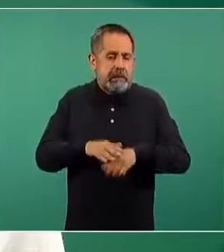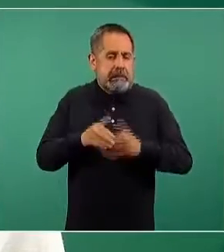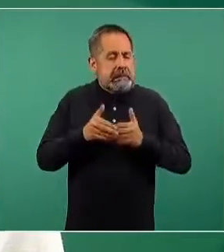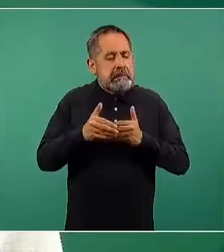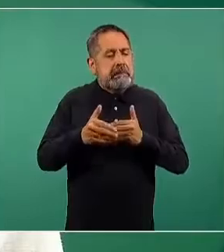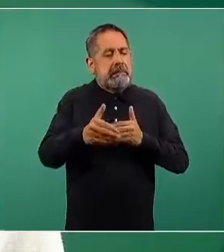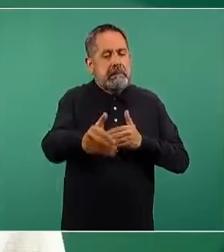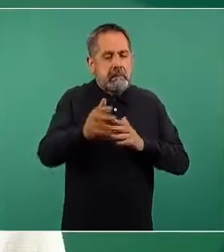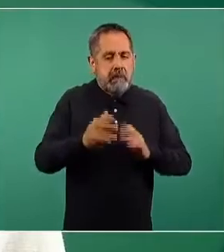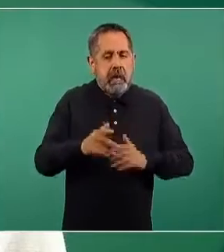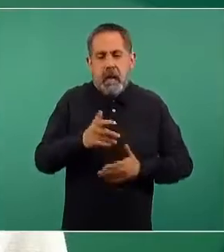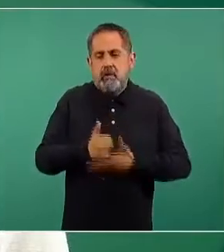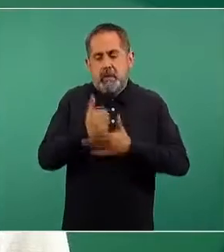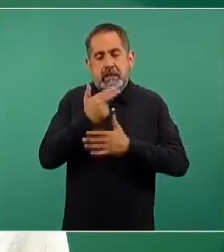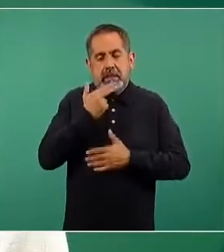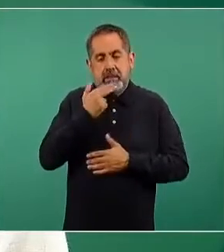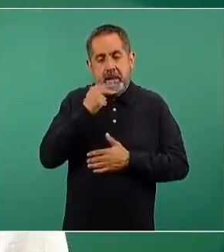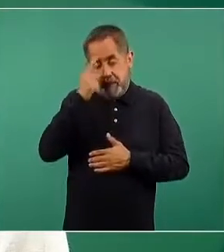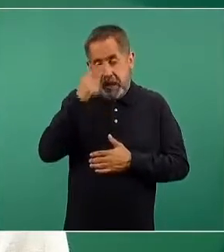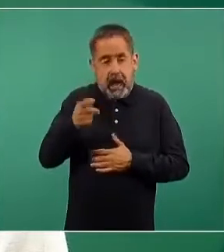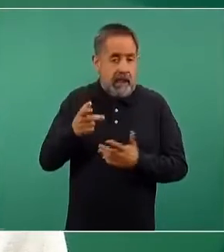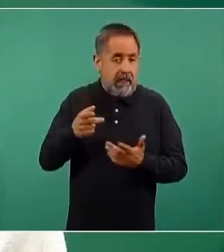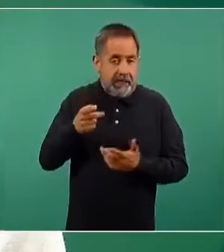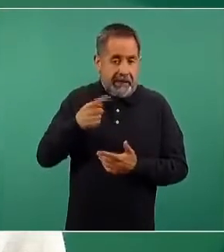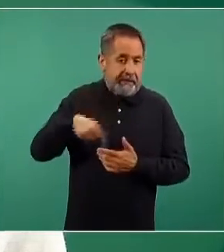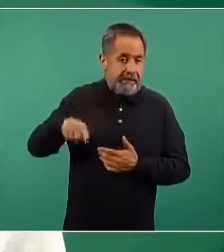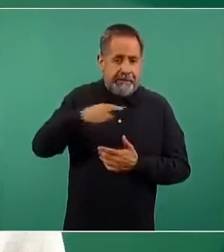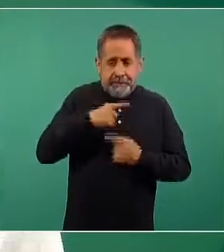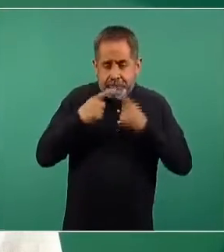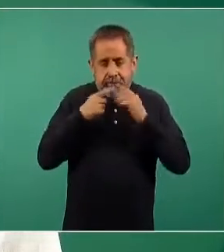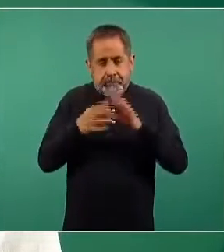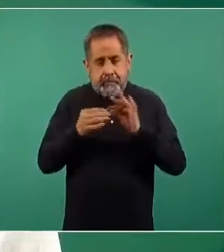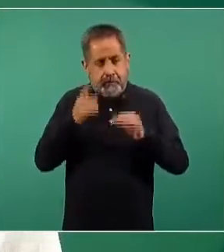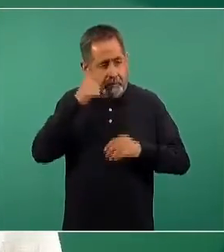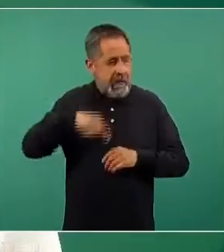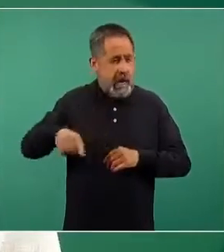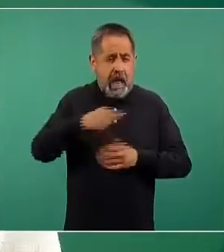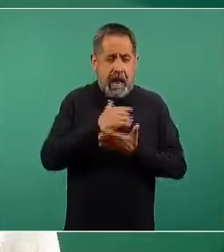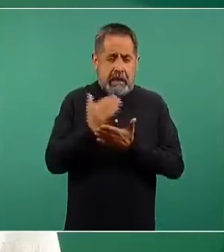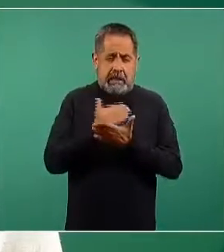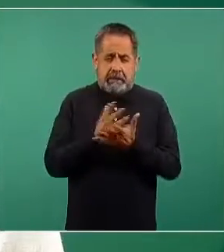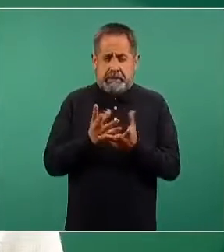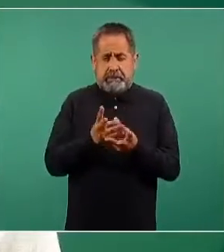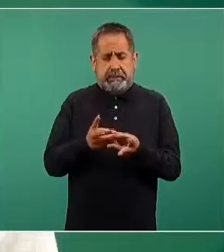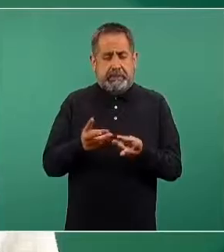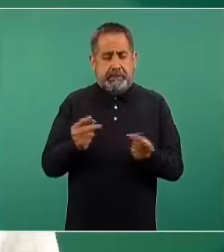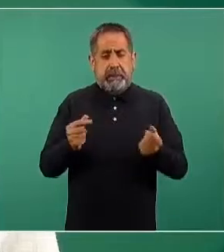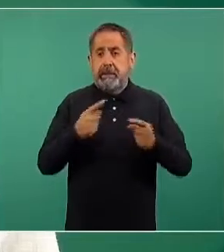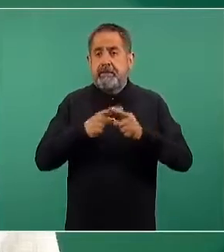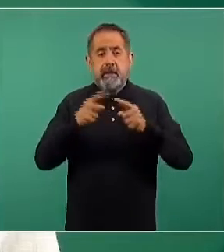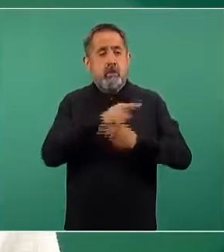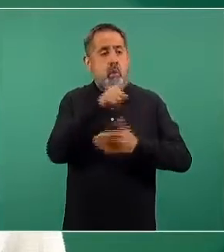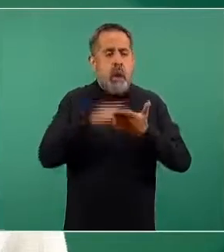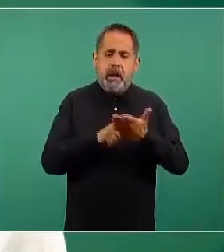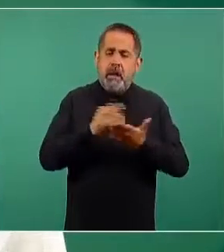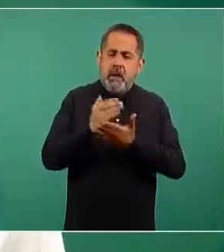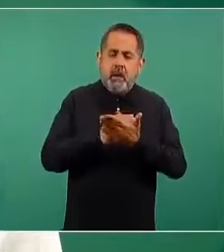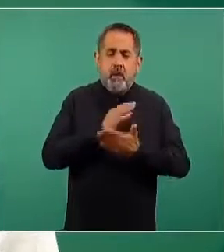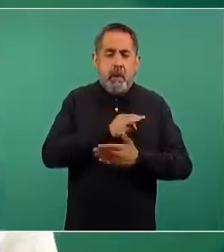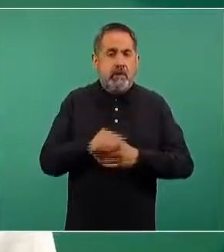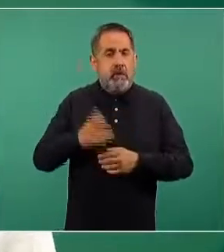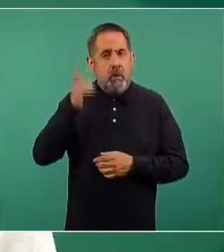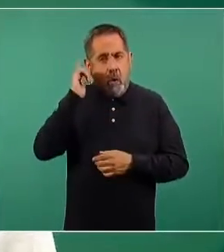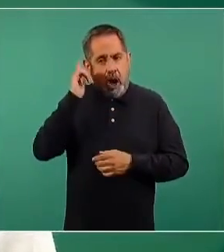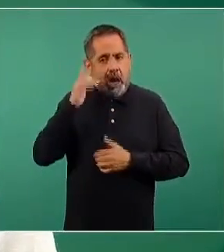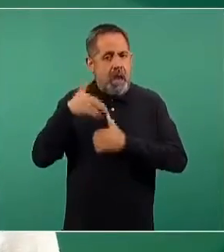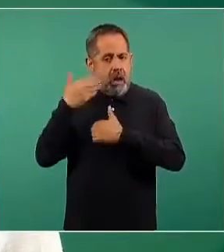prolongada, esto ayudaría por un lado a extinguir la epidemia en los distintos territorios y ojalá